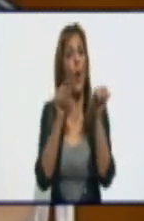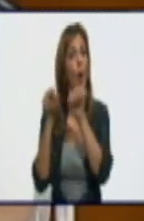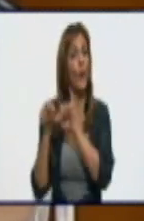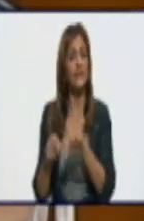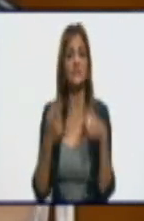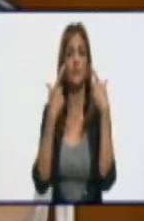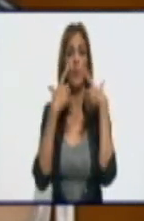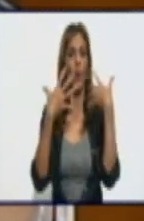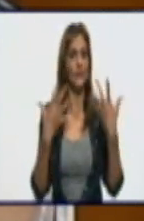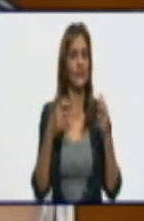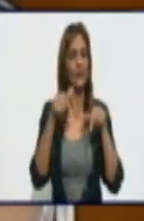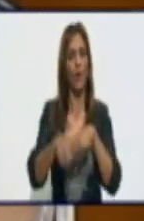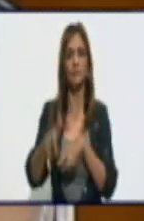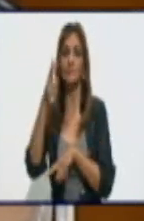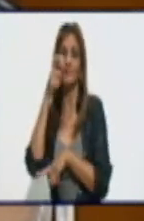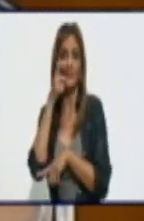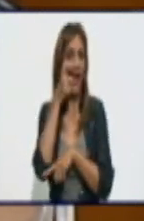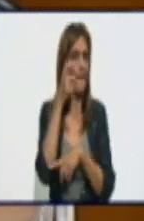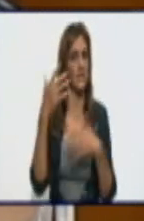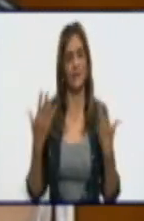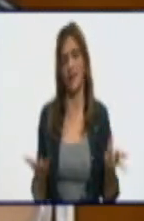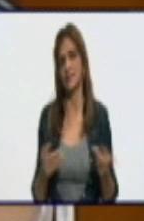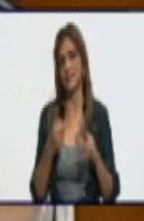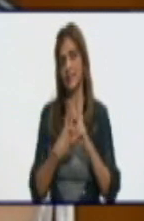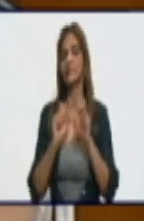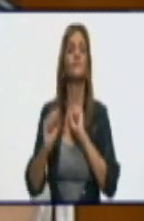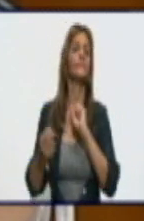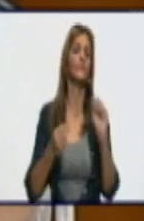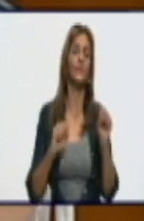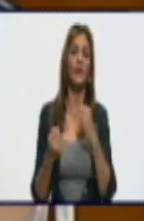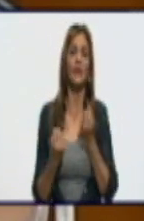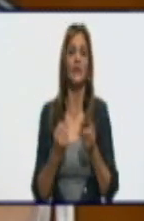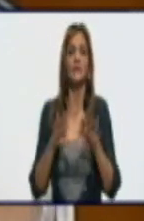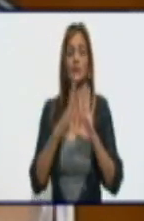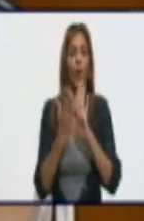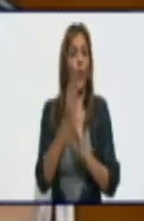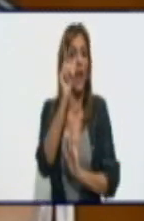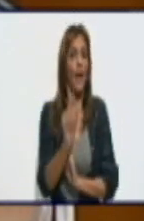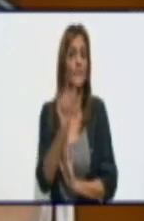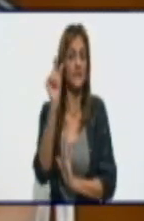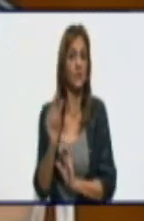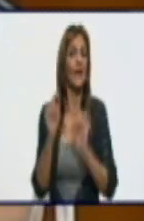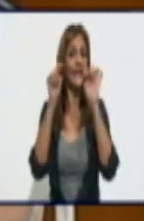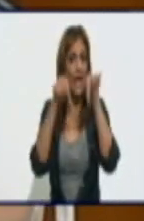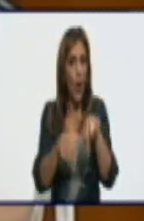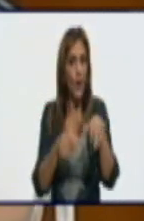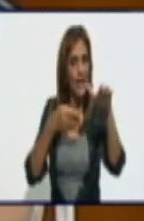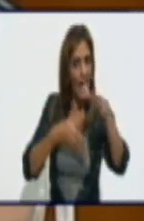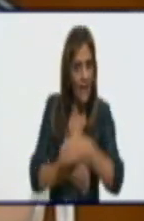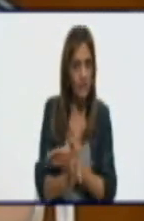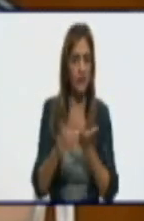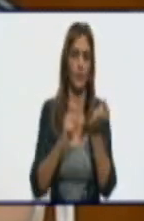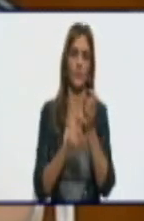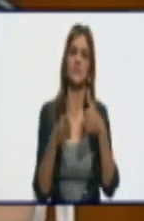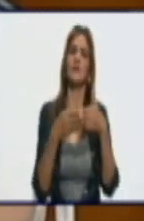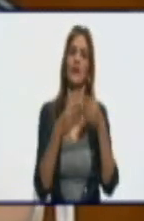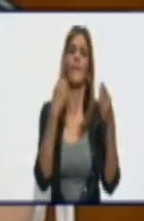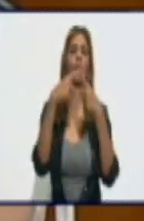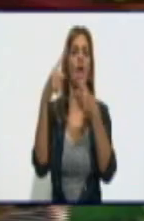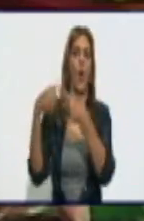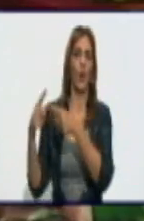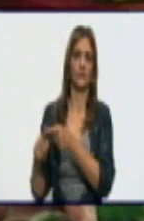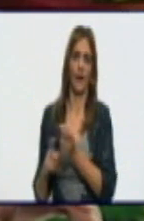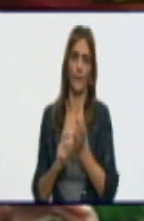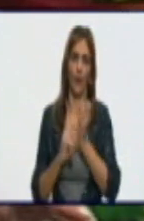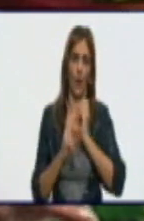oportuna y la restricción de movimiento de toda aquella persona que hoy procede de otra provincia del país. Sin